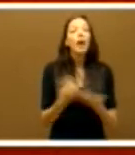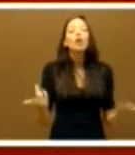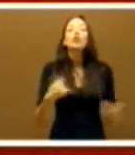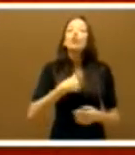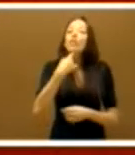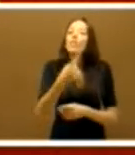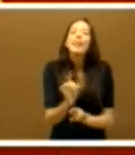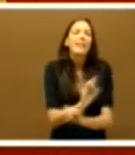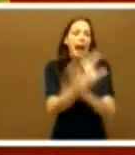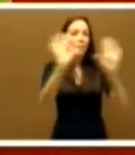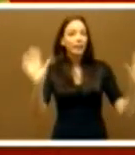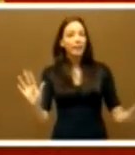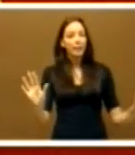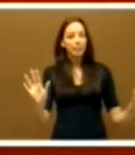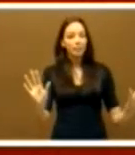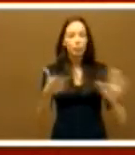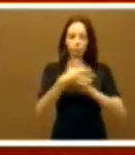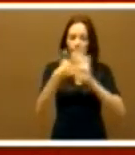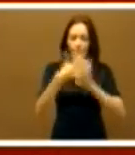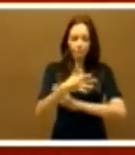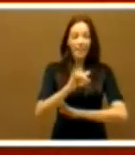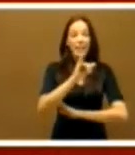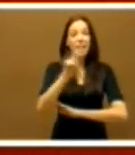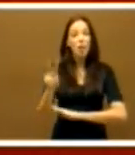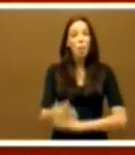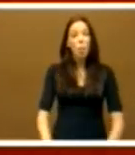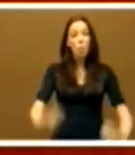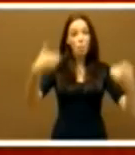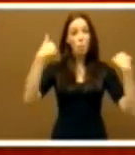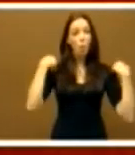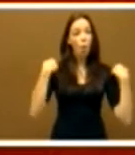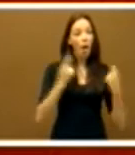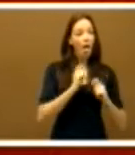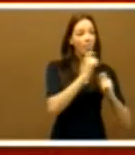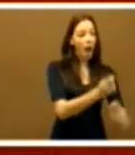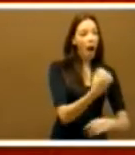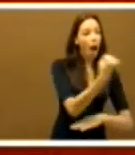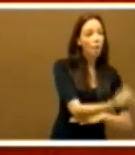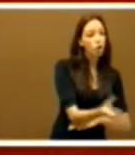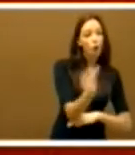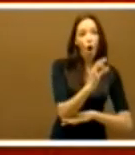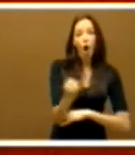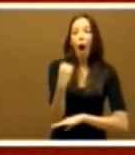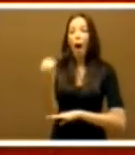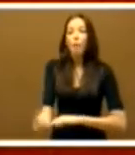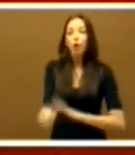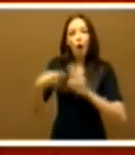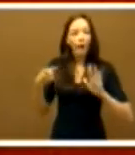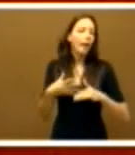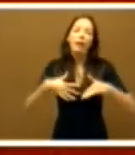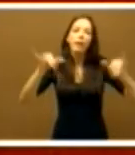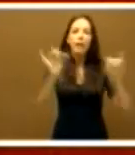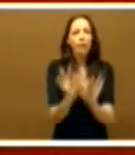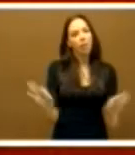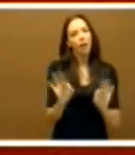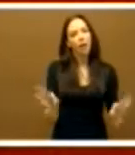Izquierda Unida quien pone ni quien quita. Izquierda Unida no da a nadie nada ni le quita nada